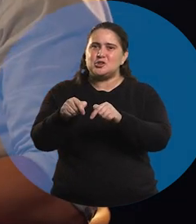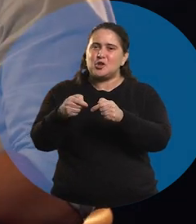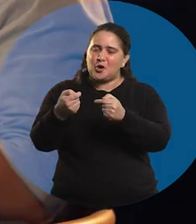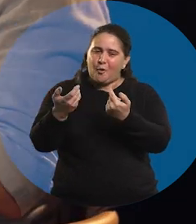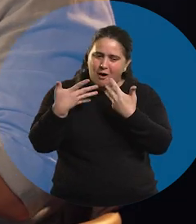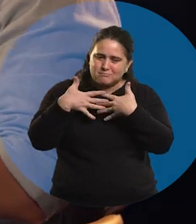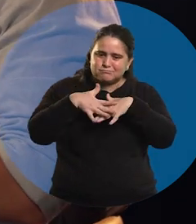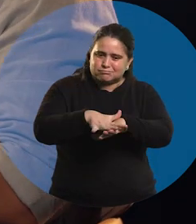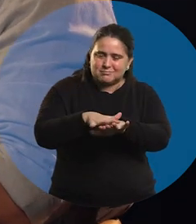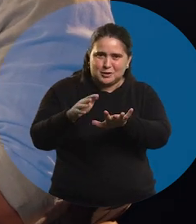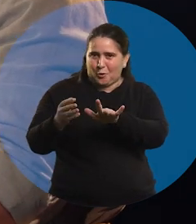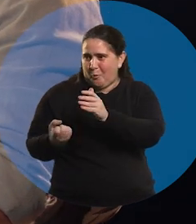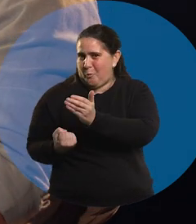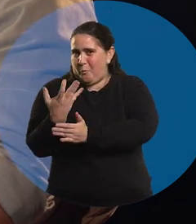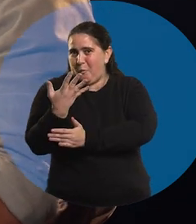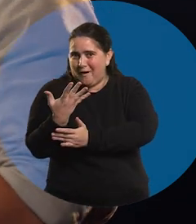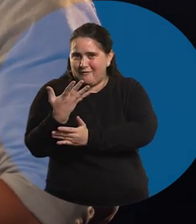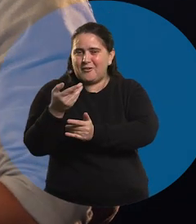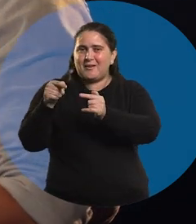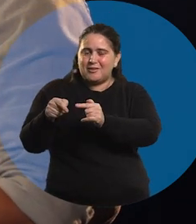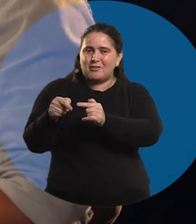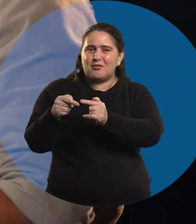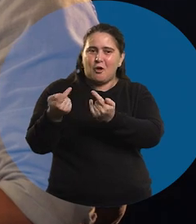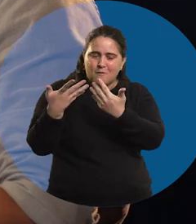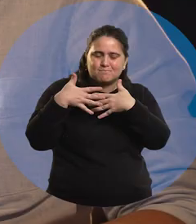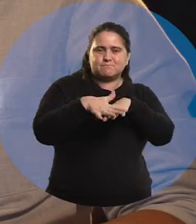este nuevo mundo en el que estás entrando?